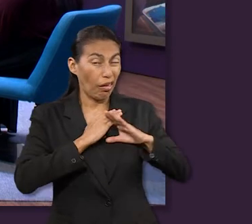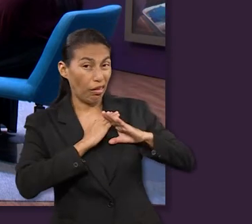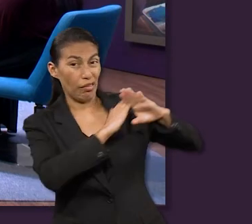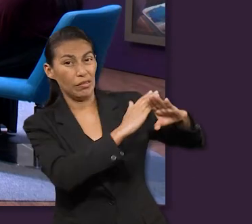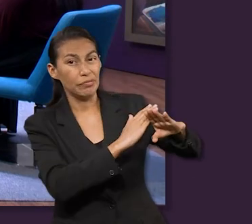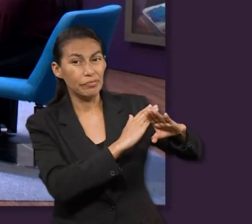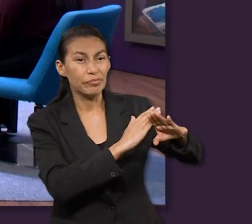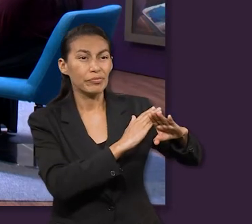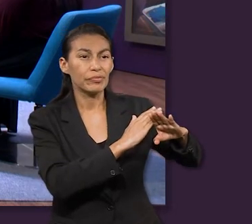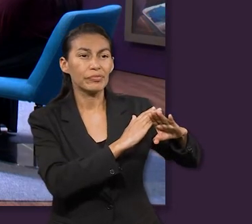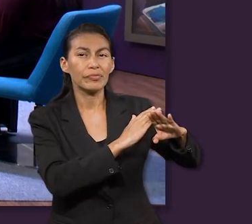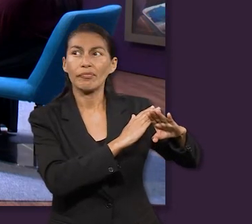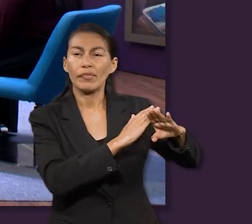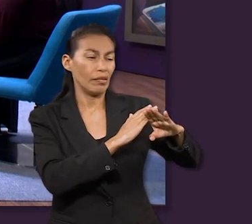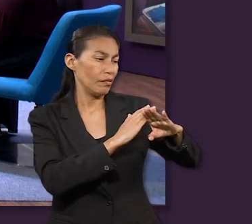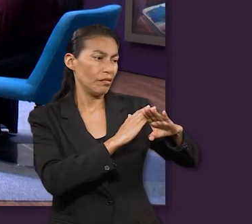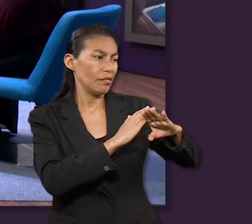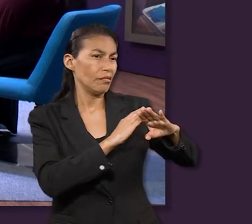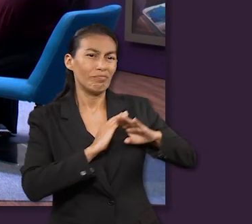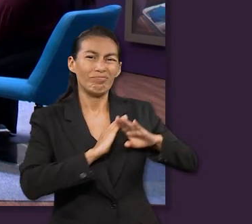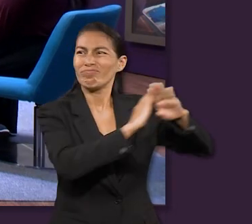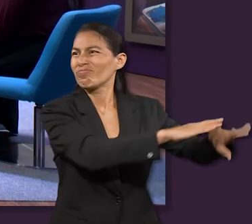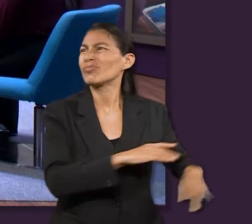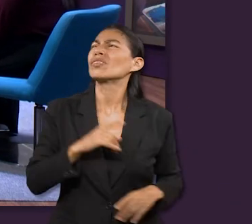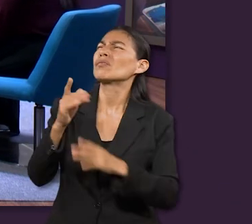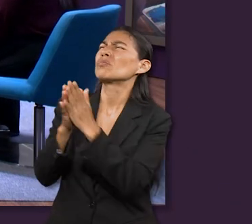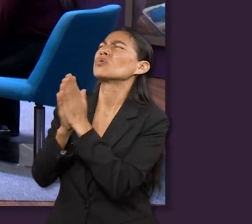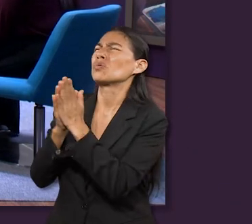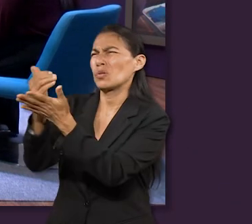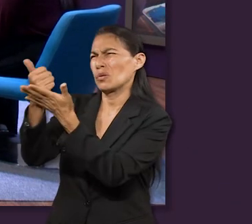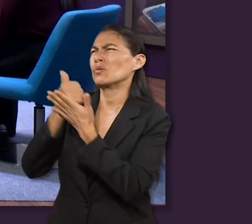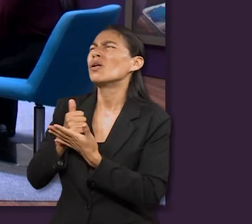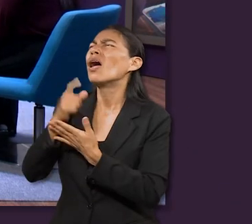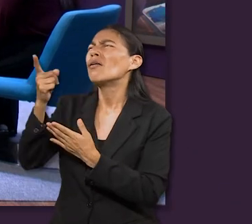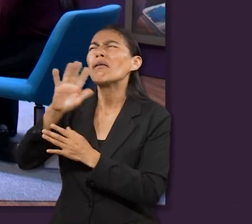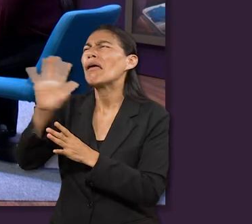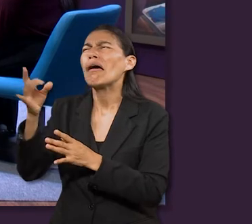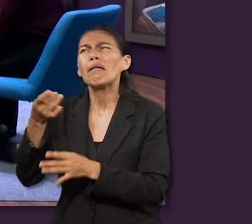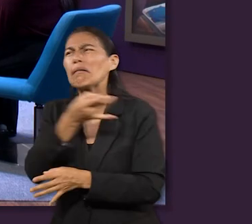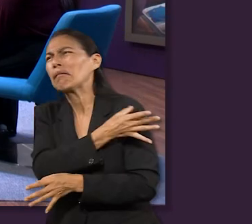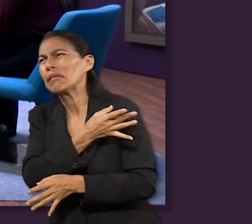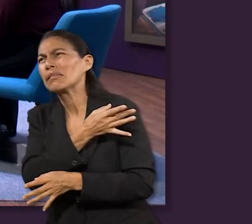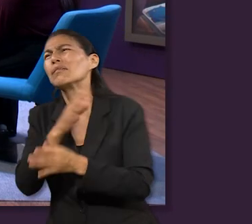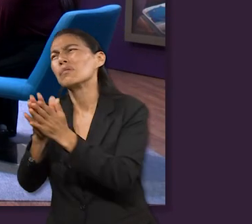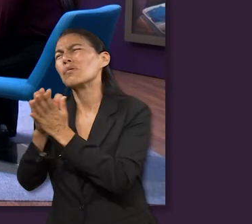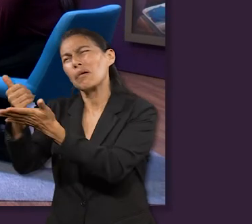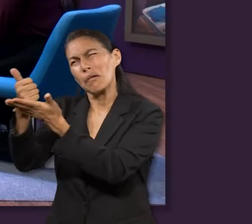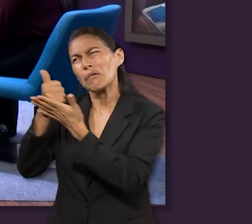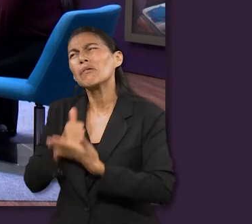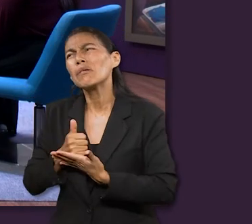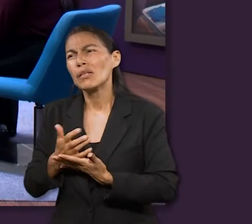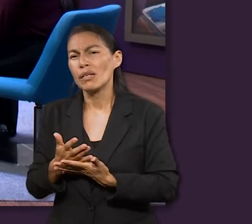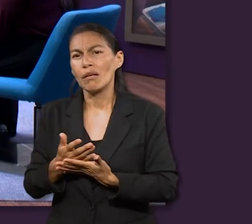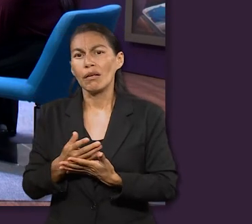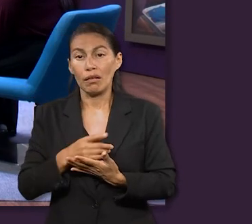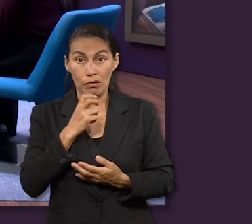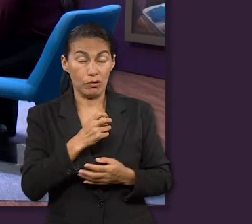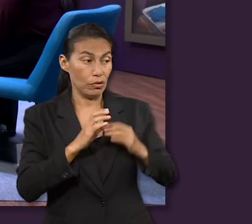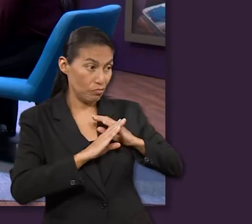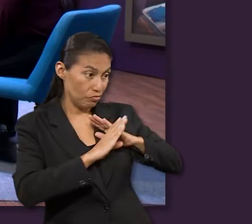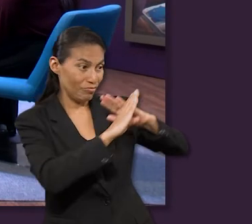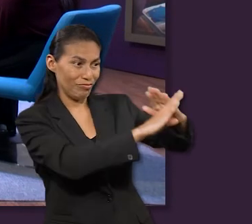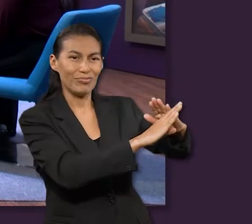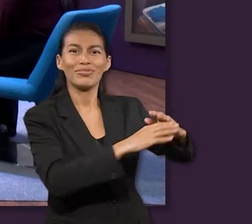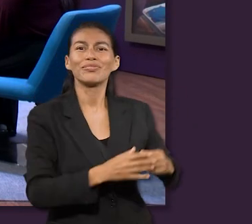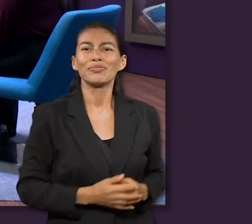que podemos resistir, pues es pidiéndole ayuda al que ya venció de hecho. Entonces, para mí esa sería